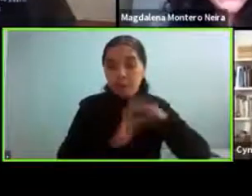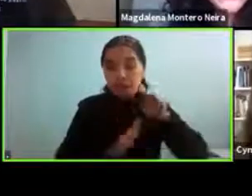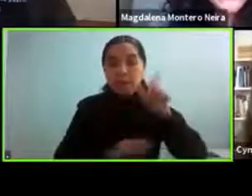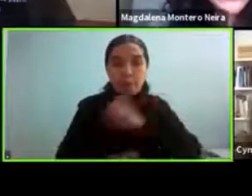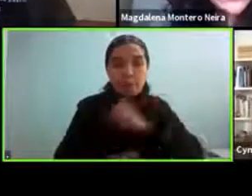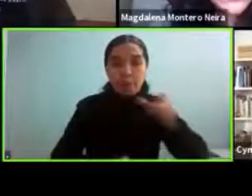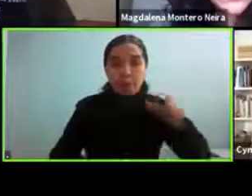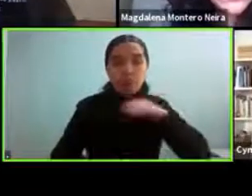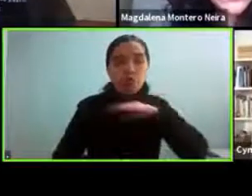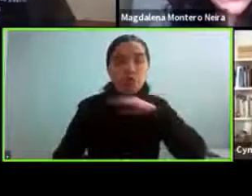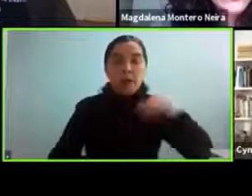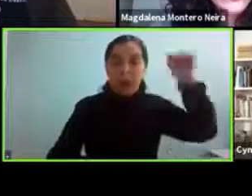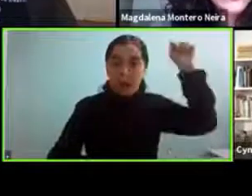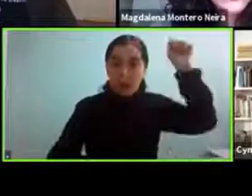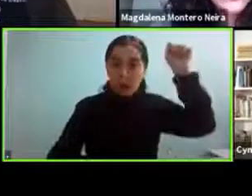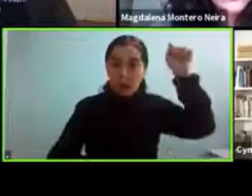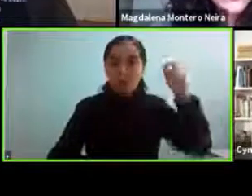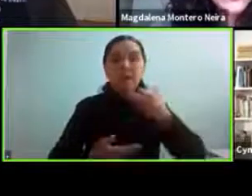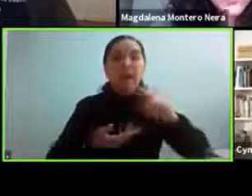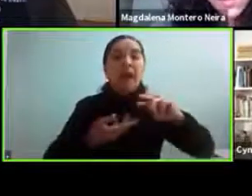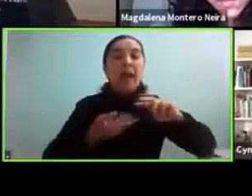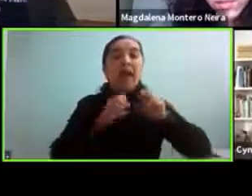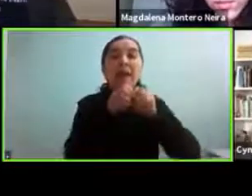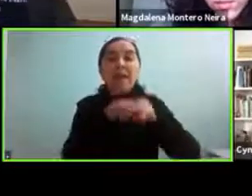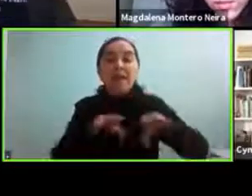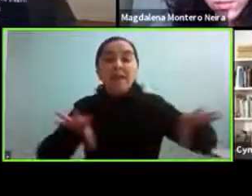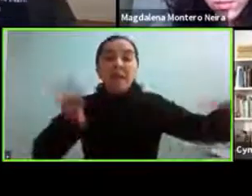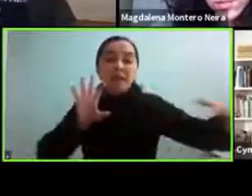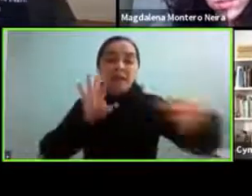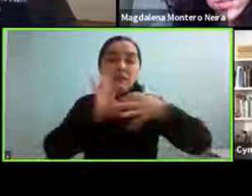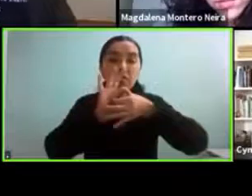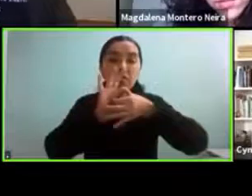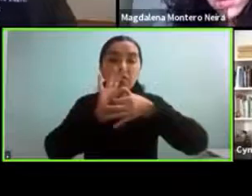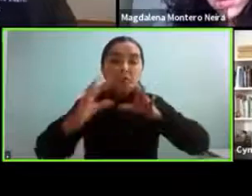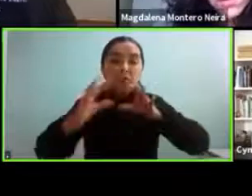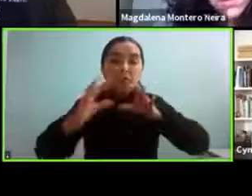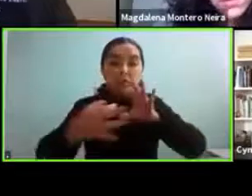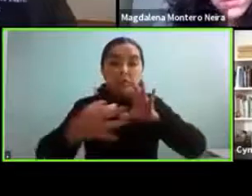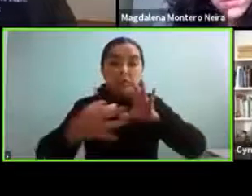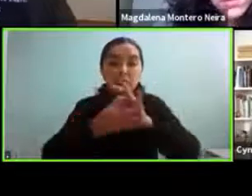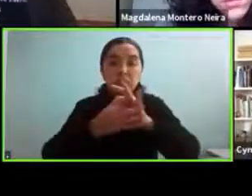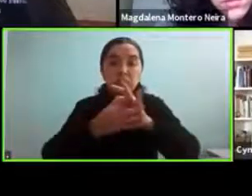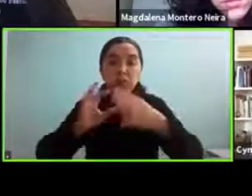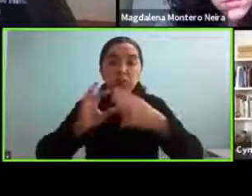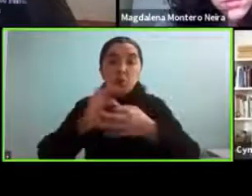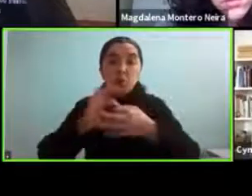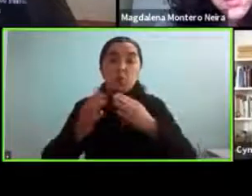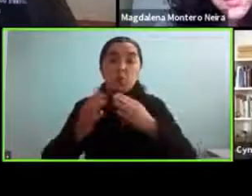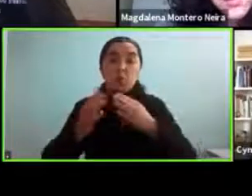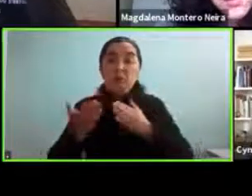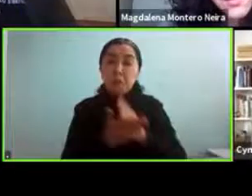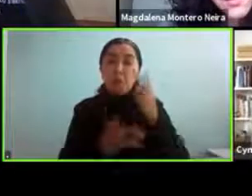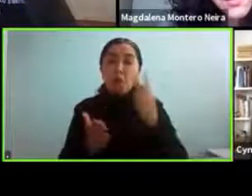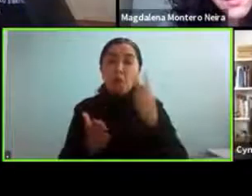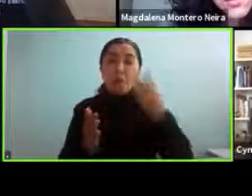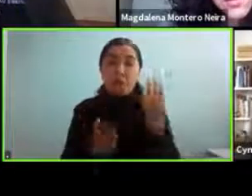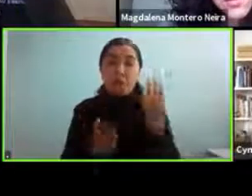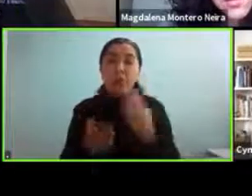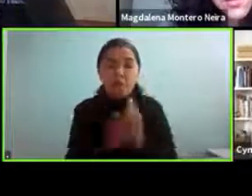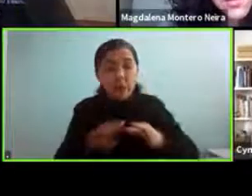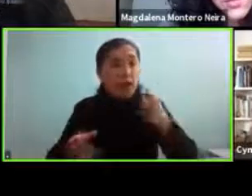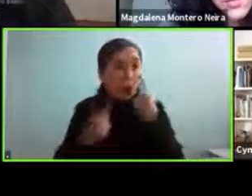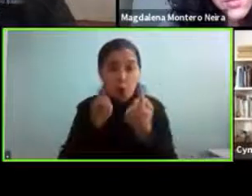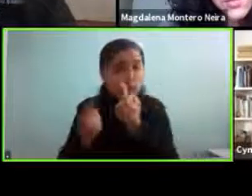redes entre ellas nosotros venimos haciendo eso desde el 2014 con Mujeres Tea y gracias a eso conocimos un montón de personas que hicieron redes